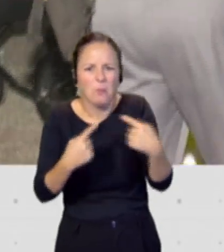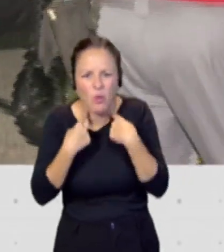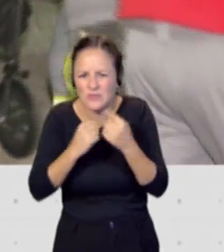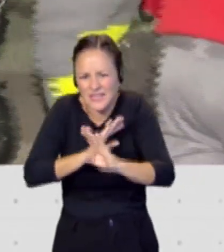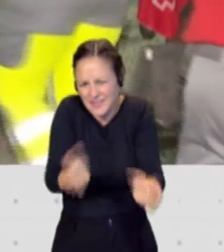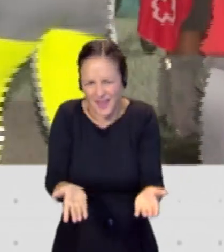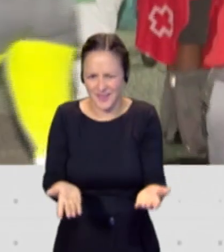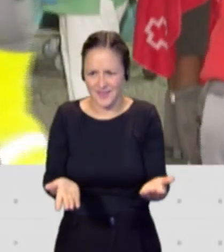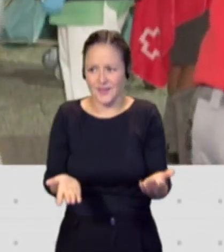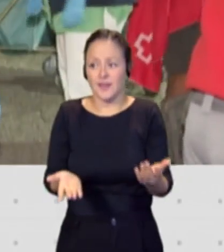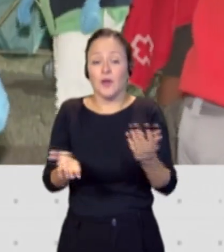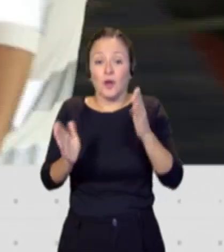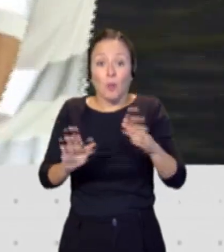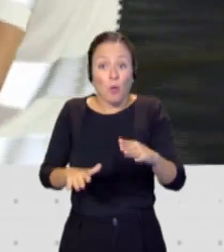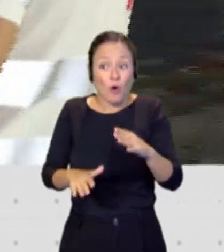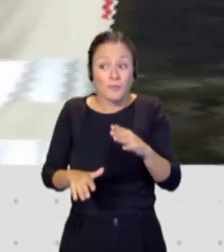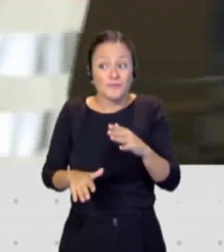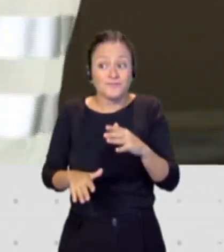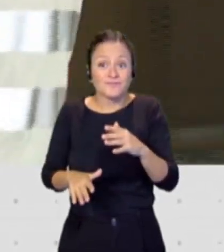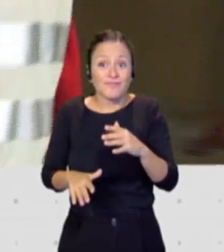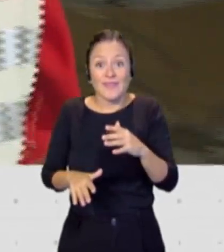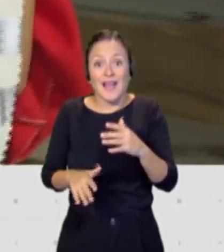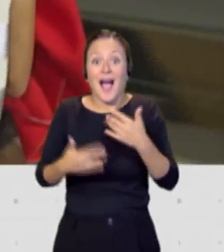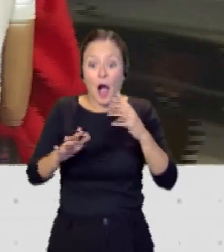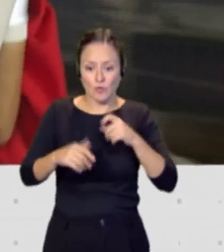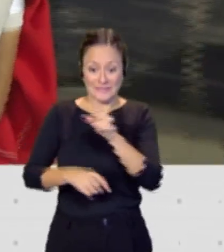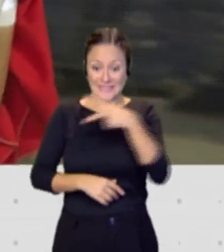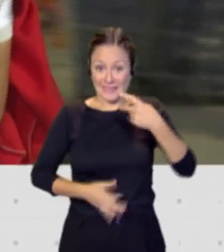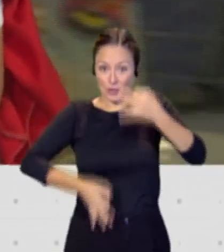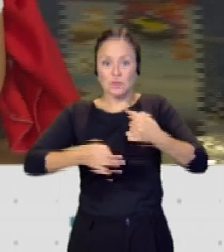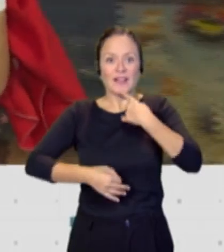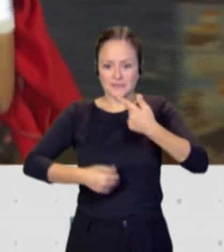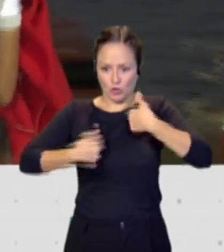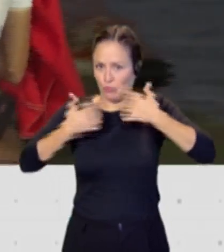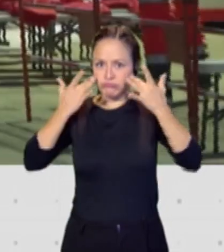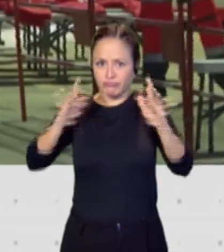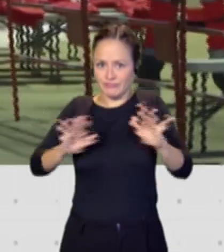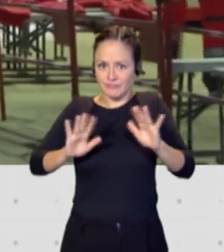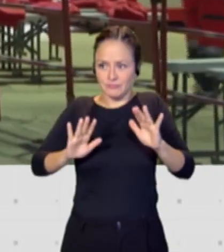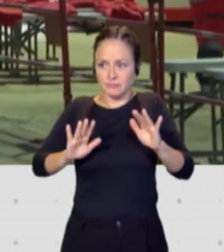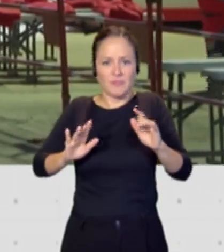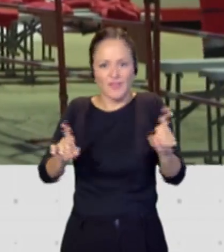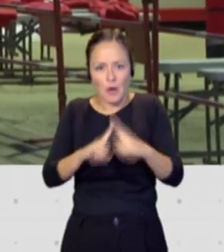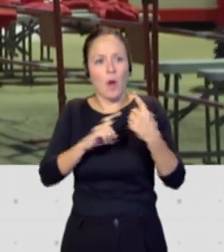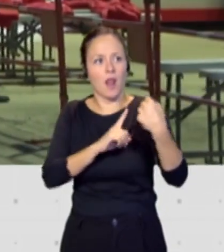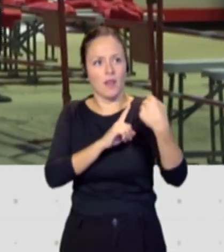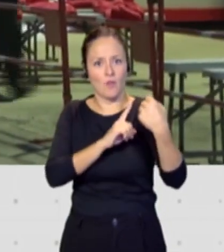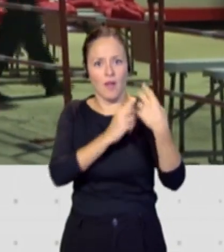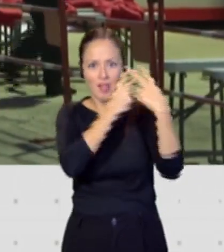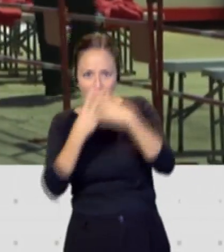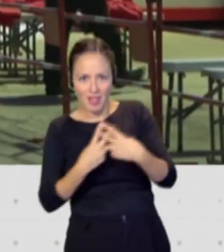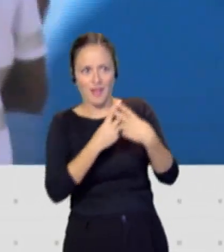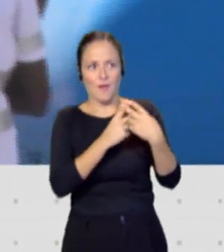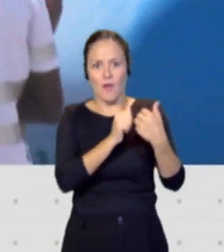final esa criminalización no termina, aunque tengamos sentencias judiciales, porque al final nos persiguen